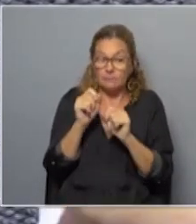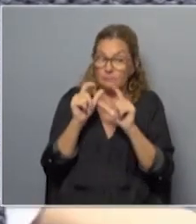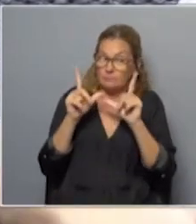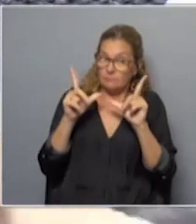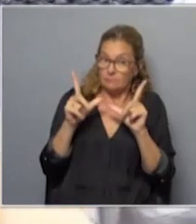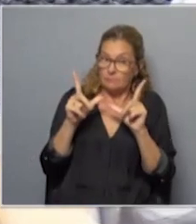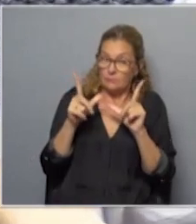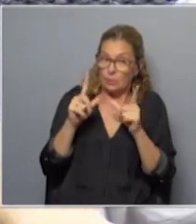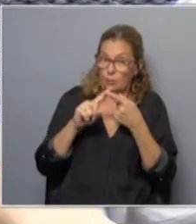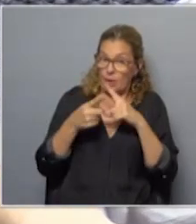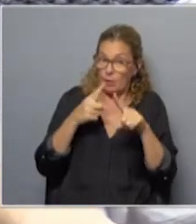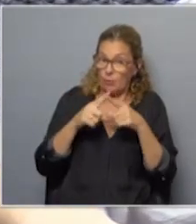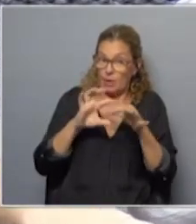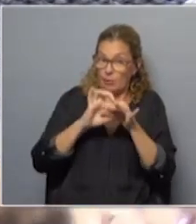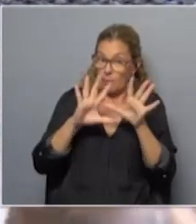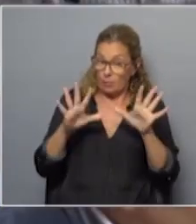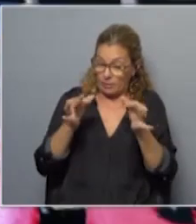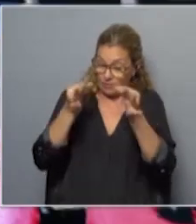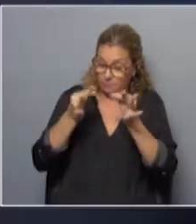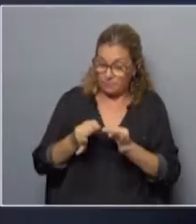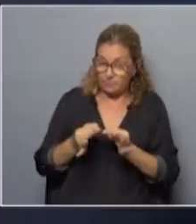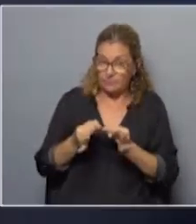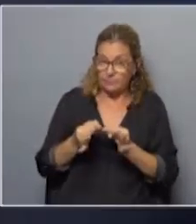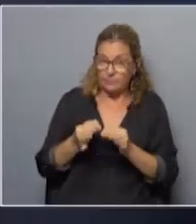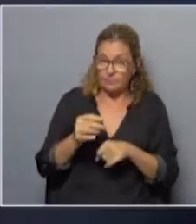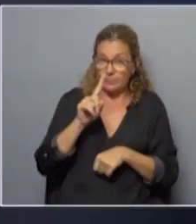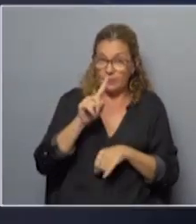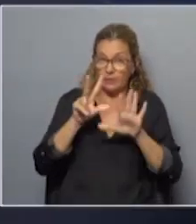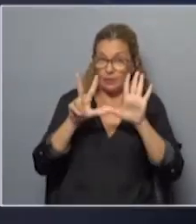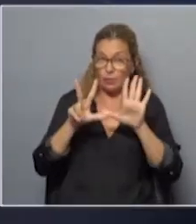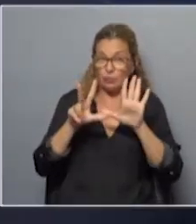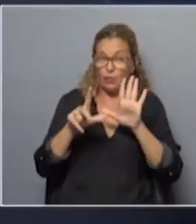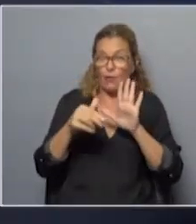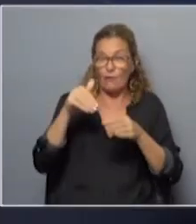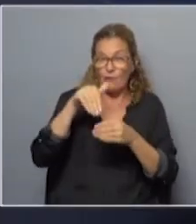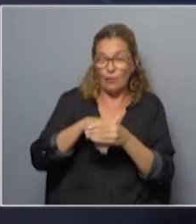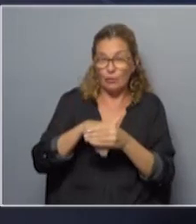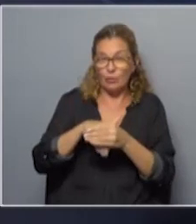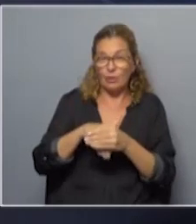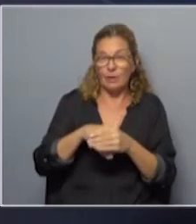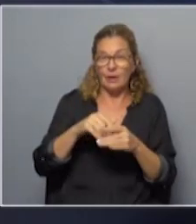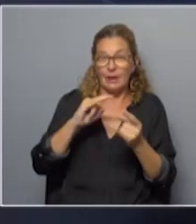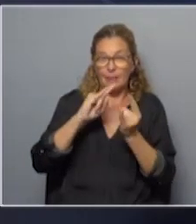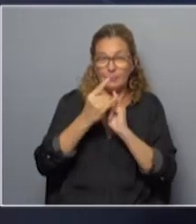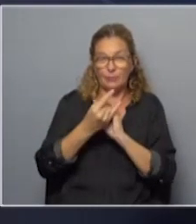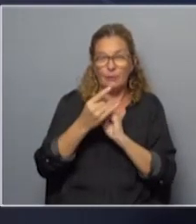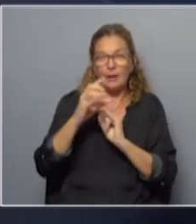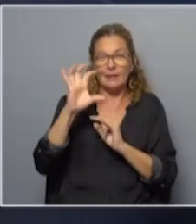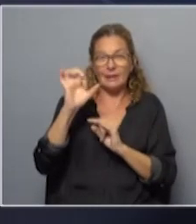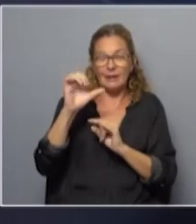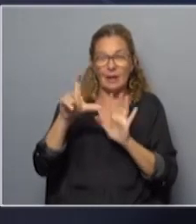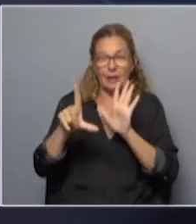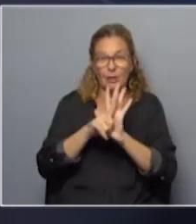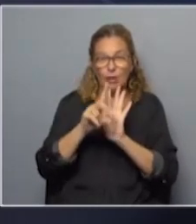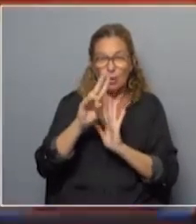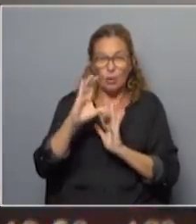contra una discusión democrática de calidad. Por 18 votos en 31 se aprobó entonces en el Senado, finalmente, la ley de